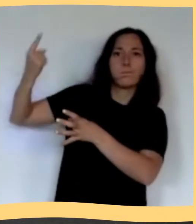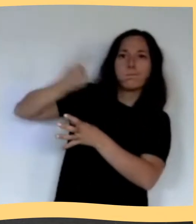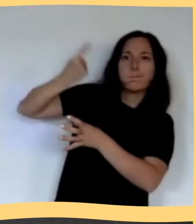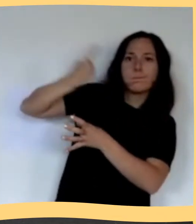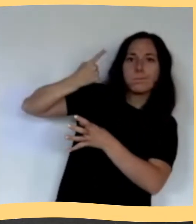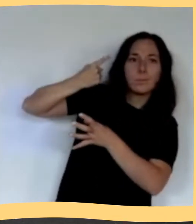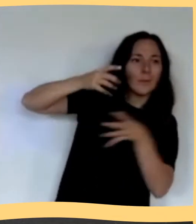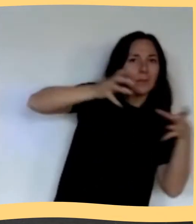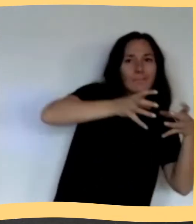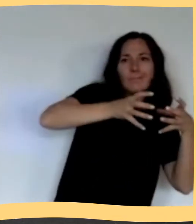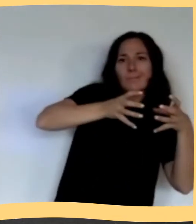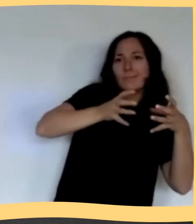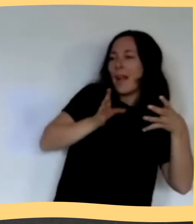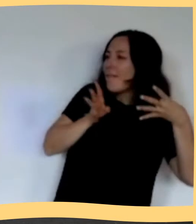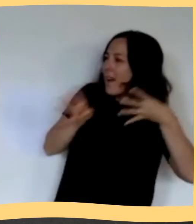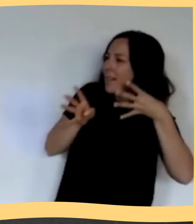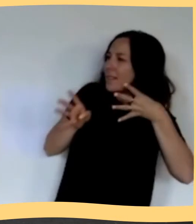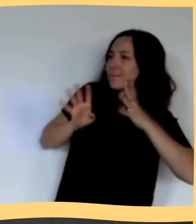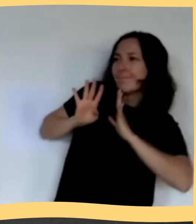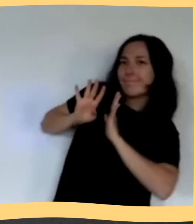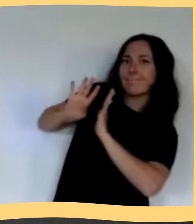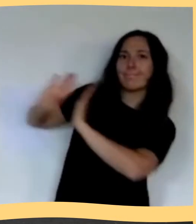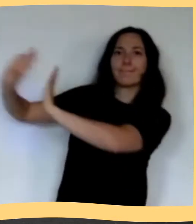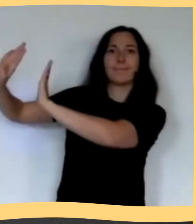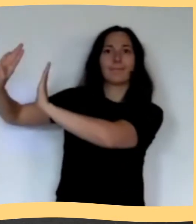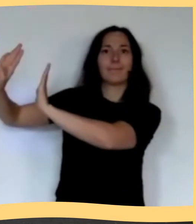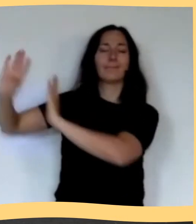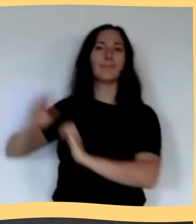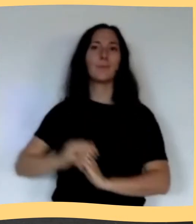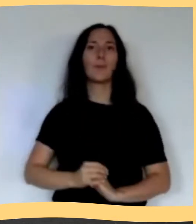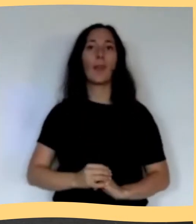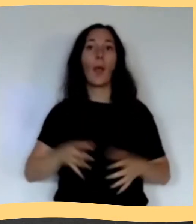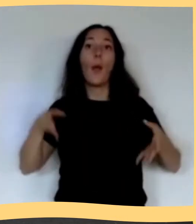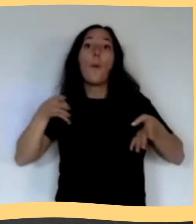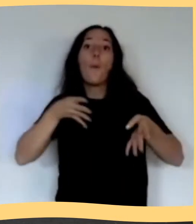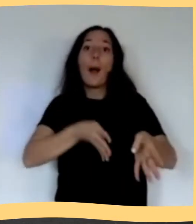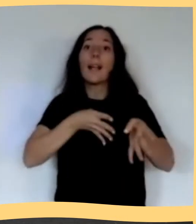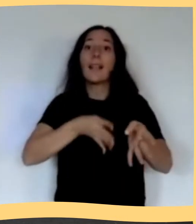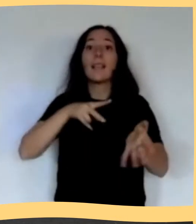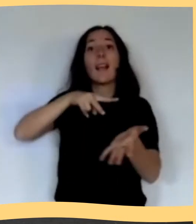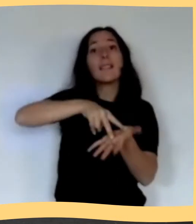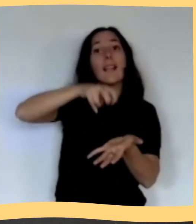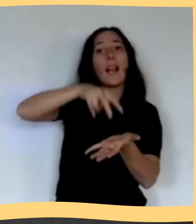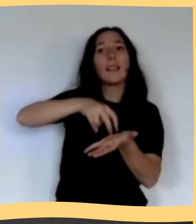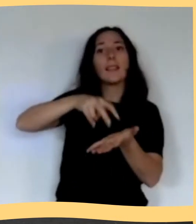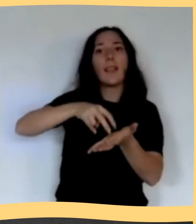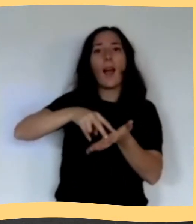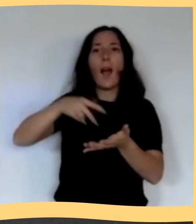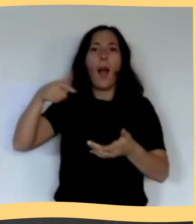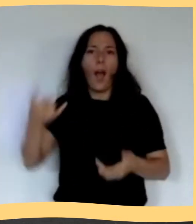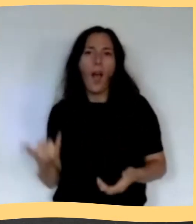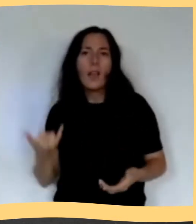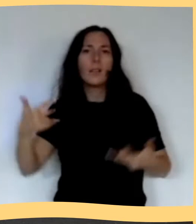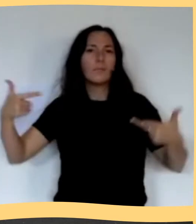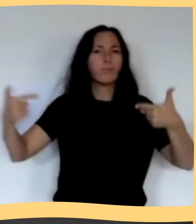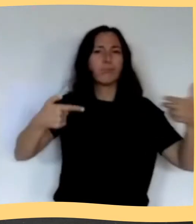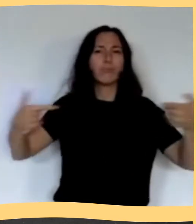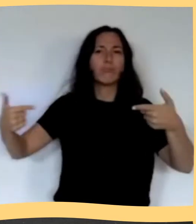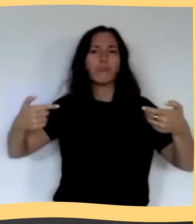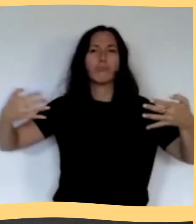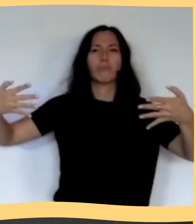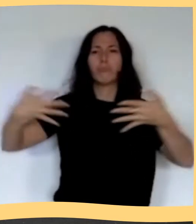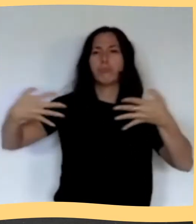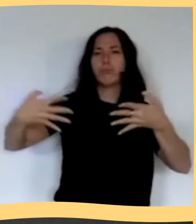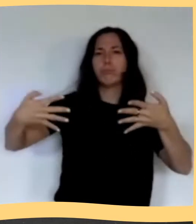Provincias Unidas del Río de la Plata. La batalla de Salta fue un enfrentamiento armado librado el 20 de